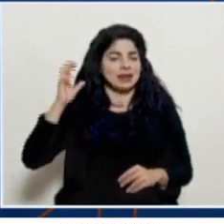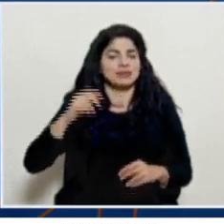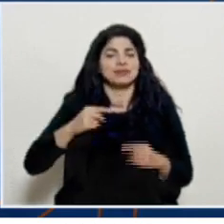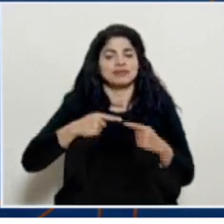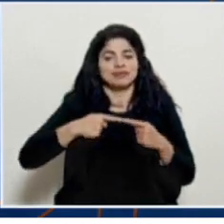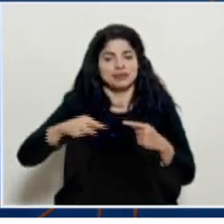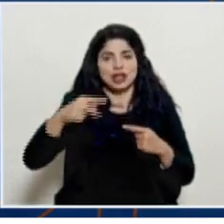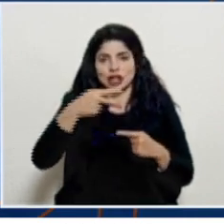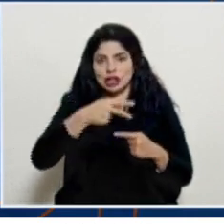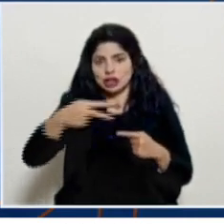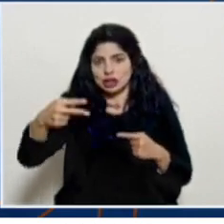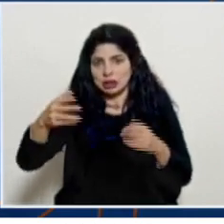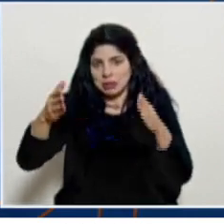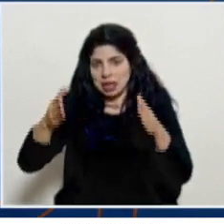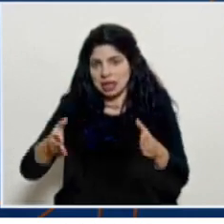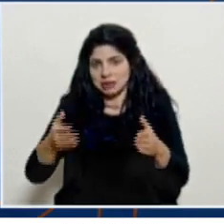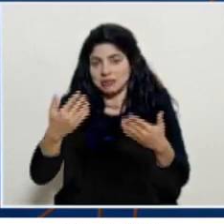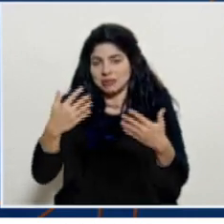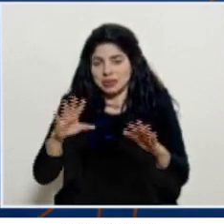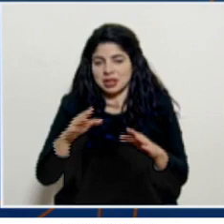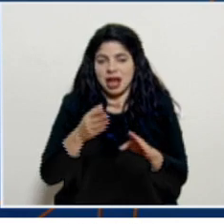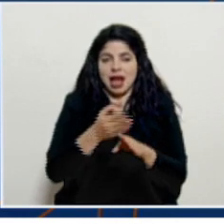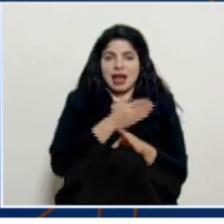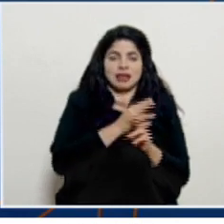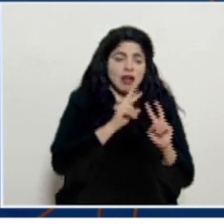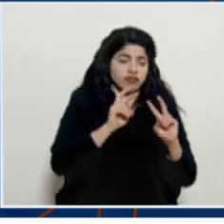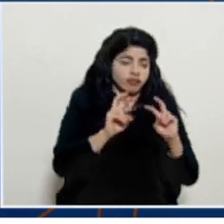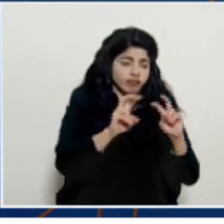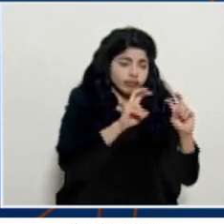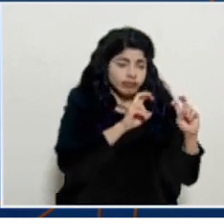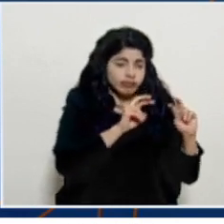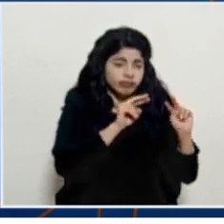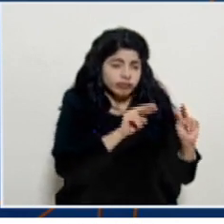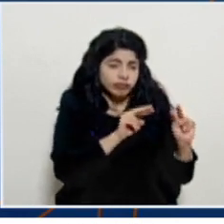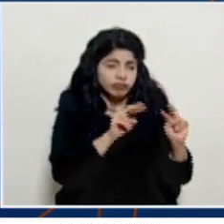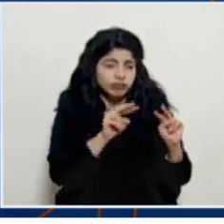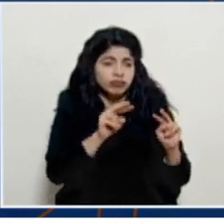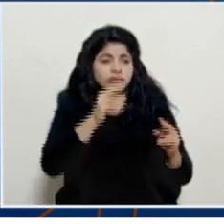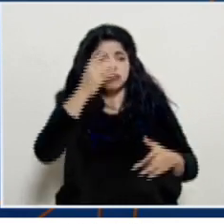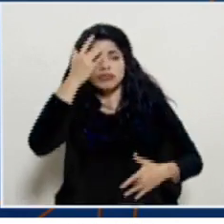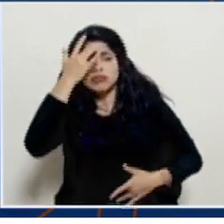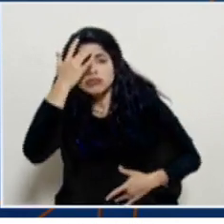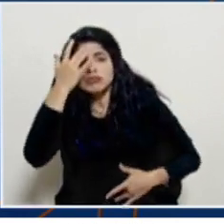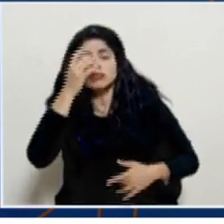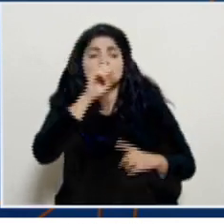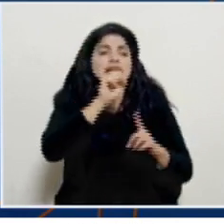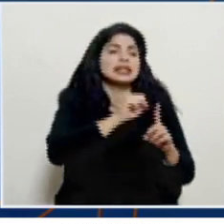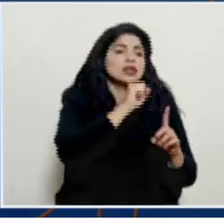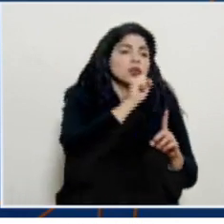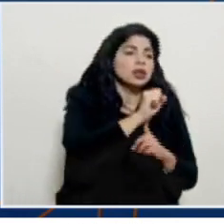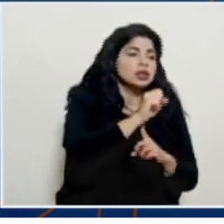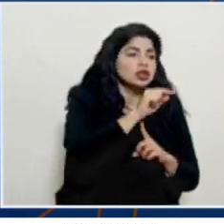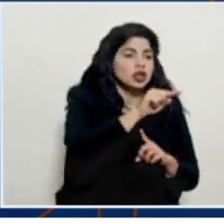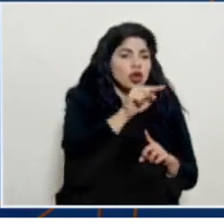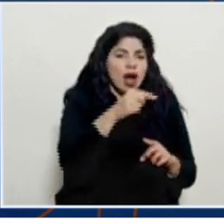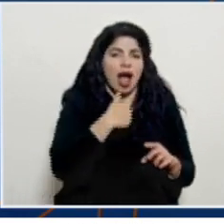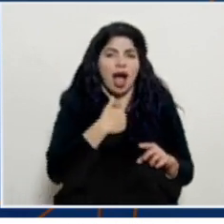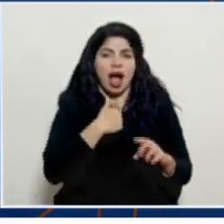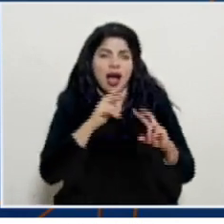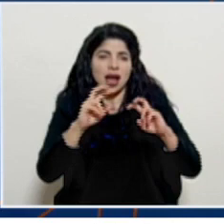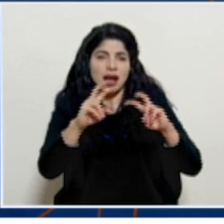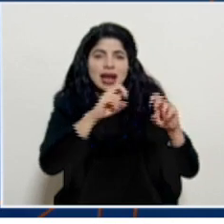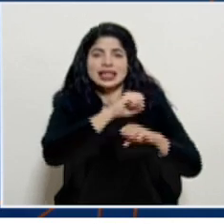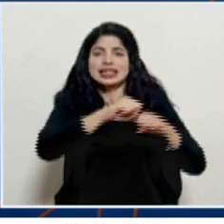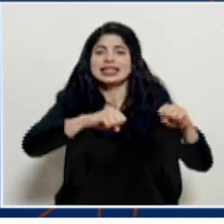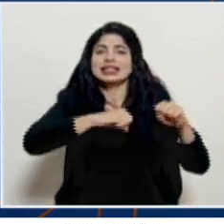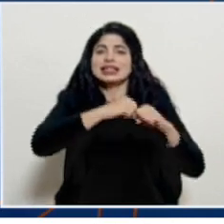según la consideración que se hace a partir de la vigilancia de los casos y la situación que se analiza en la